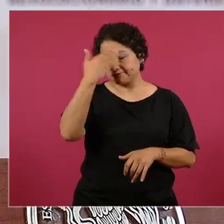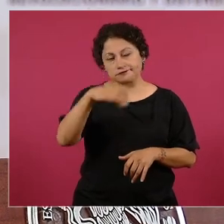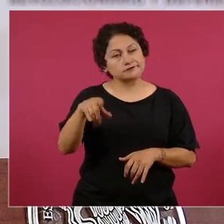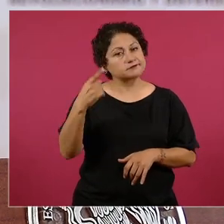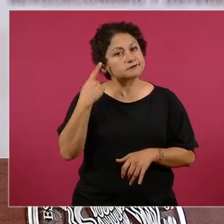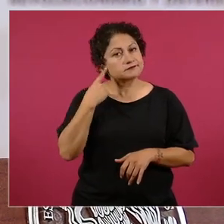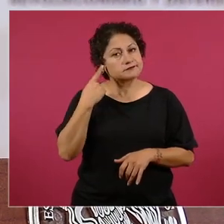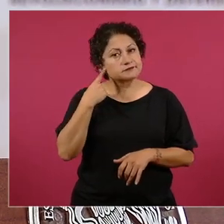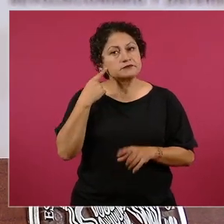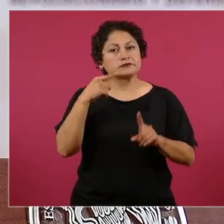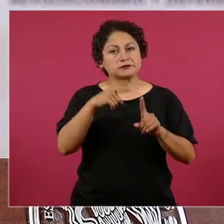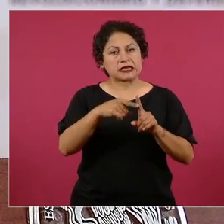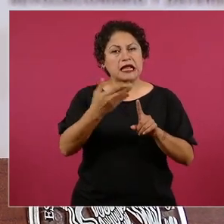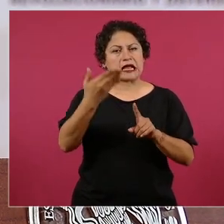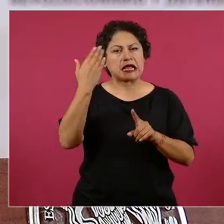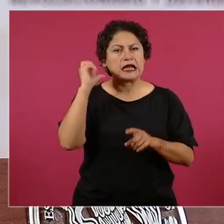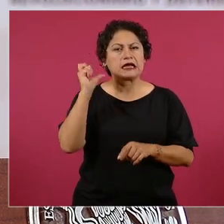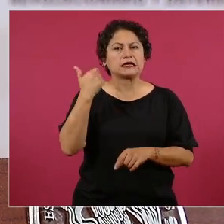Hacienda